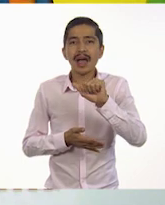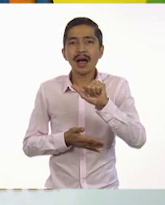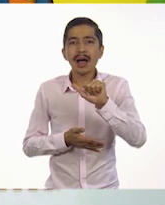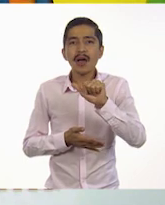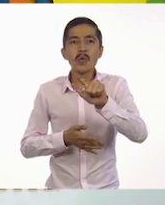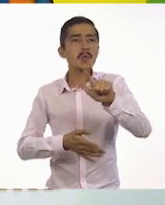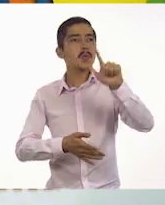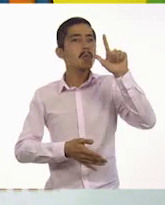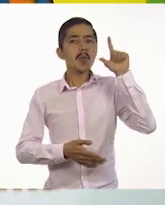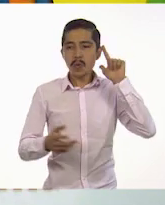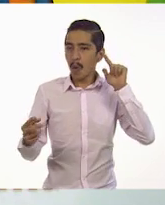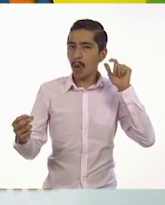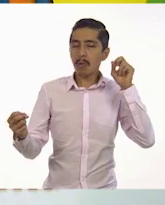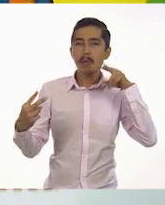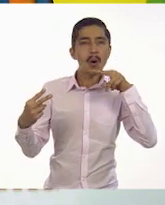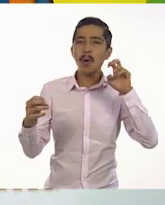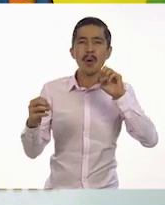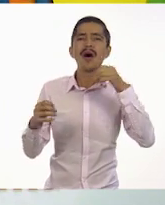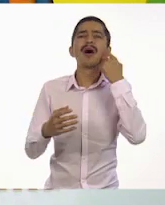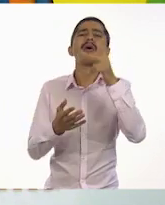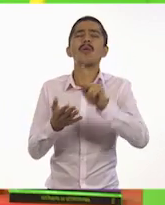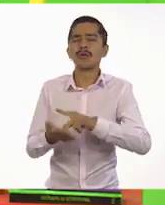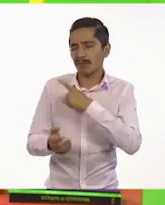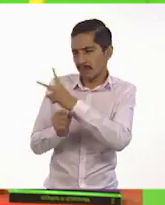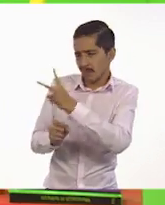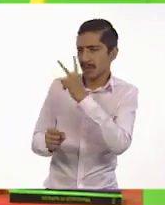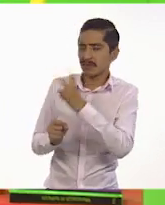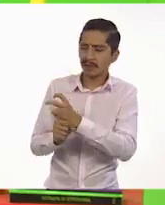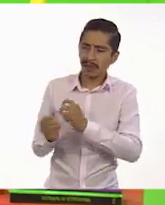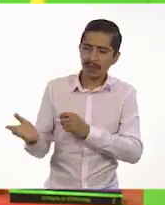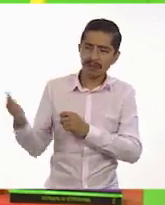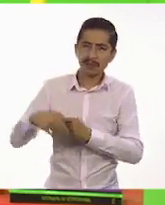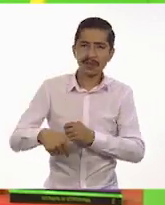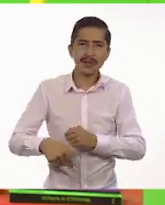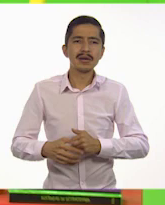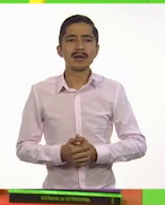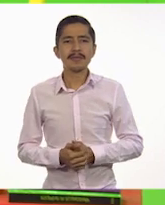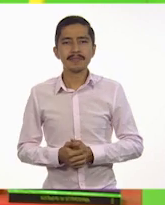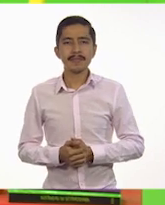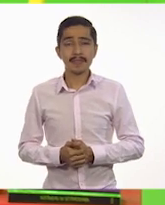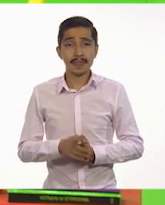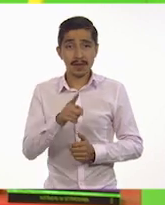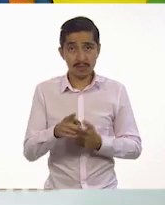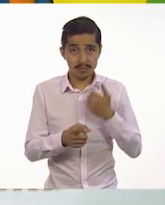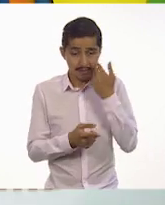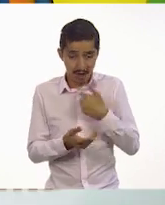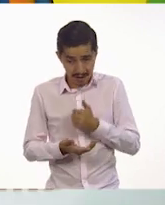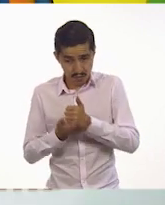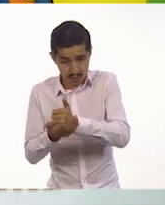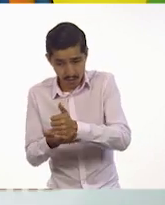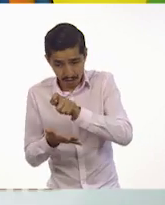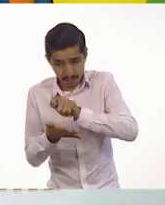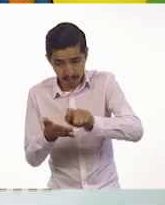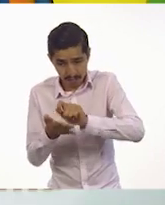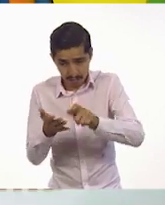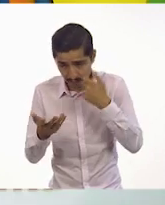y me gustaría invitarla de nuevo al programa. ¡Qué buena idea! ¿Quieres que te ayude a redactarla? Ay, sí, por favor,